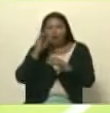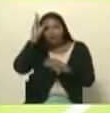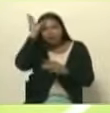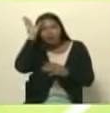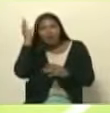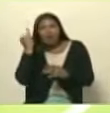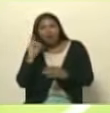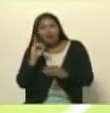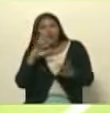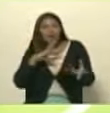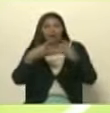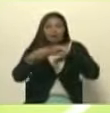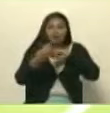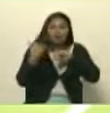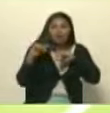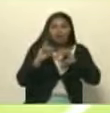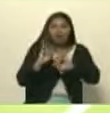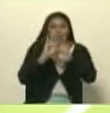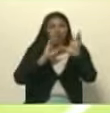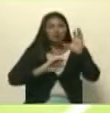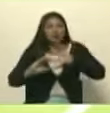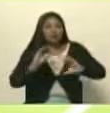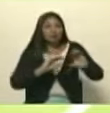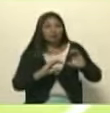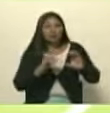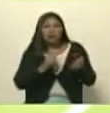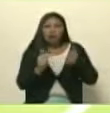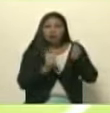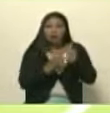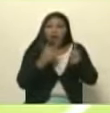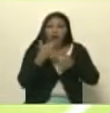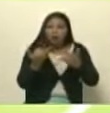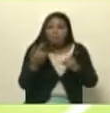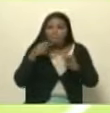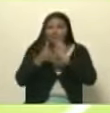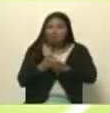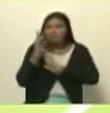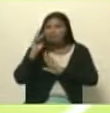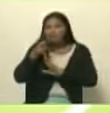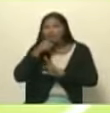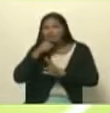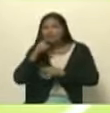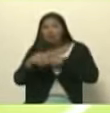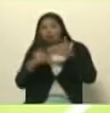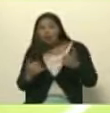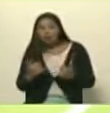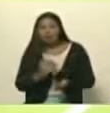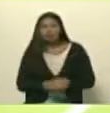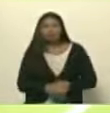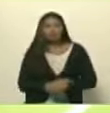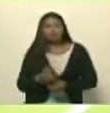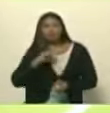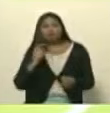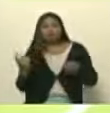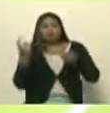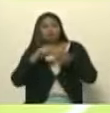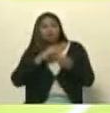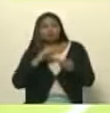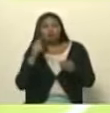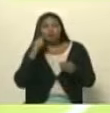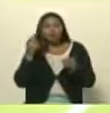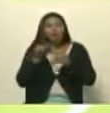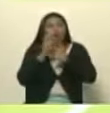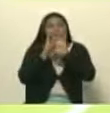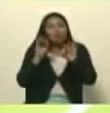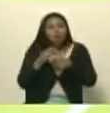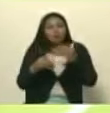de adaptación que han tenido los medios comunitarios y alternativos en medio de las dificultades más difíciles. Incluso, yo me atreviera a decir